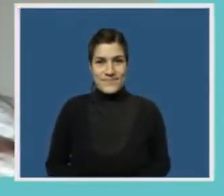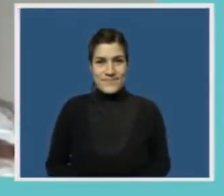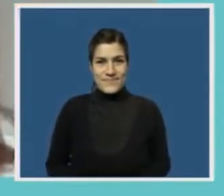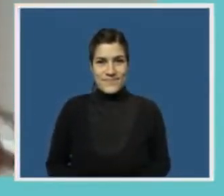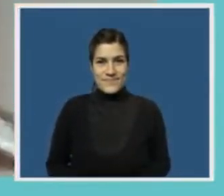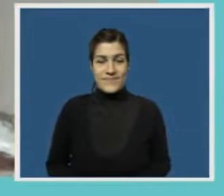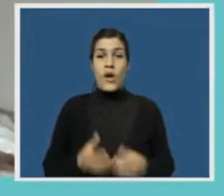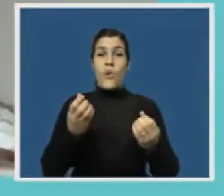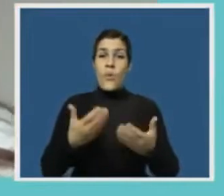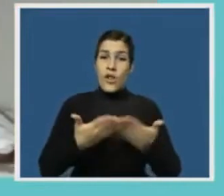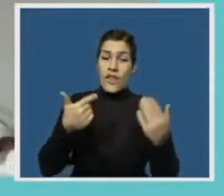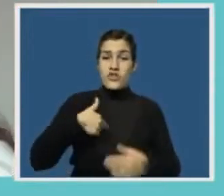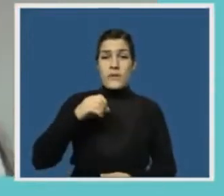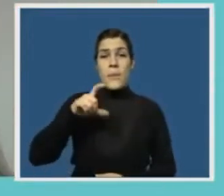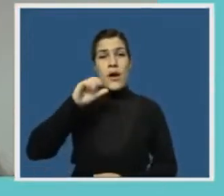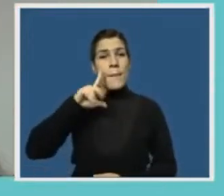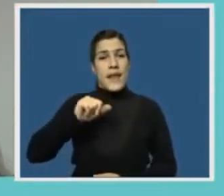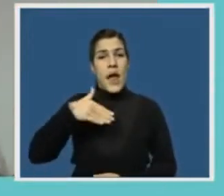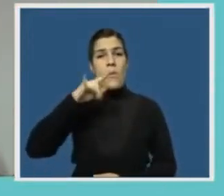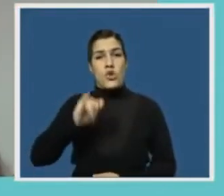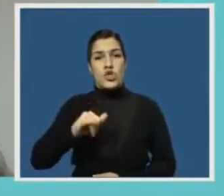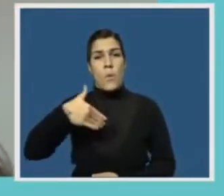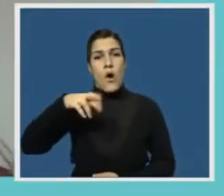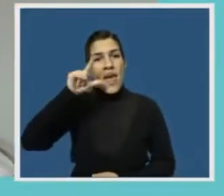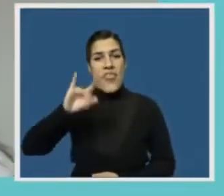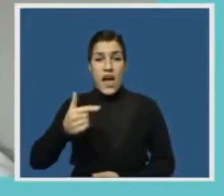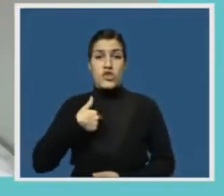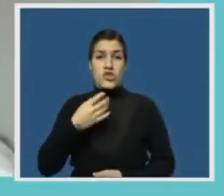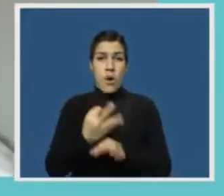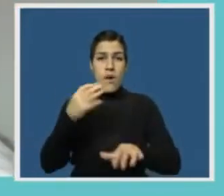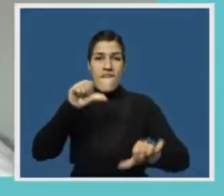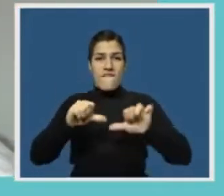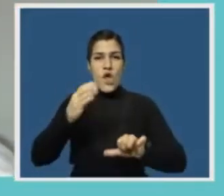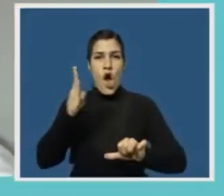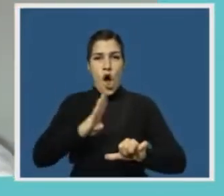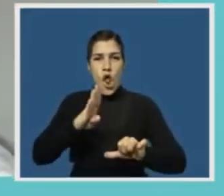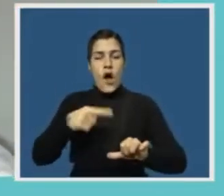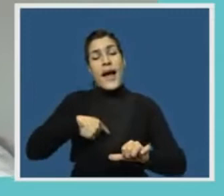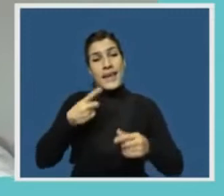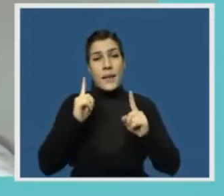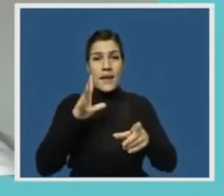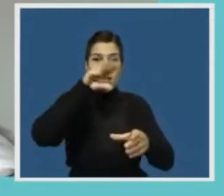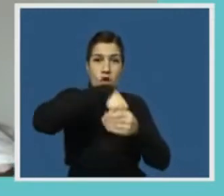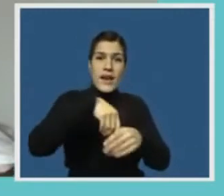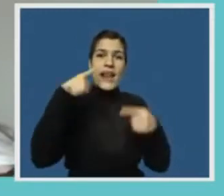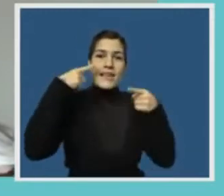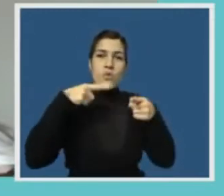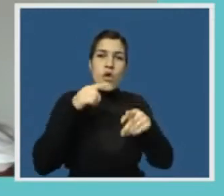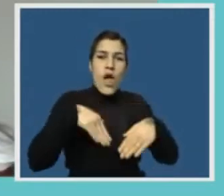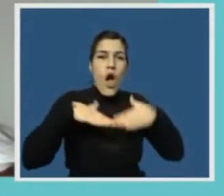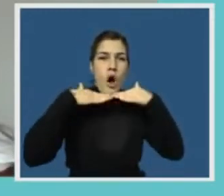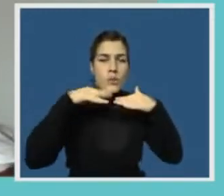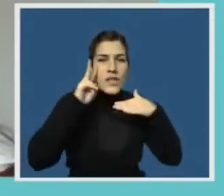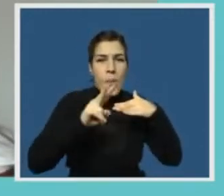Buenos días, mi nombre es Camila Muñoz Moreda, soy bióloga e investigadora del Instituto de Conservación de Bellenas. Me